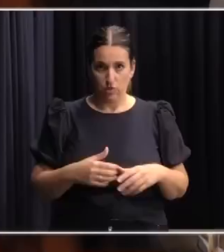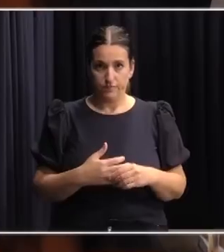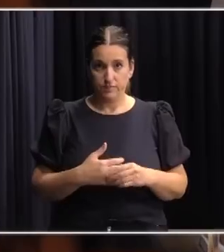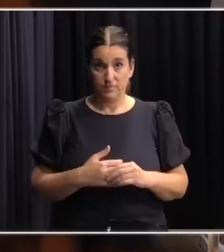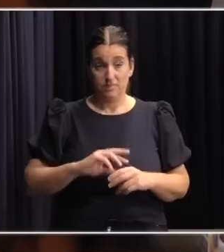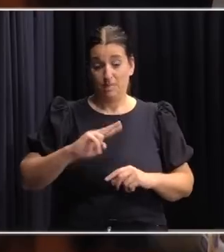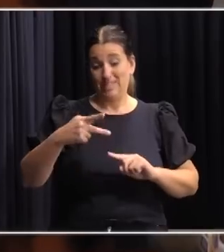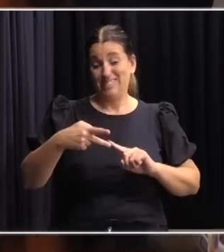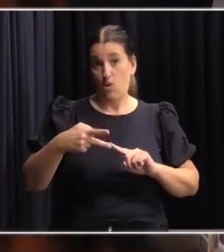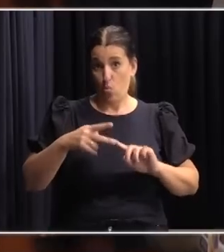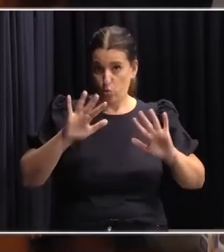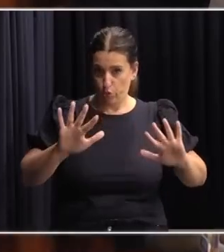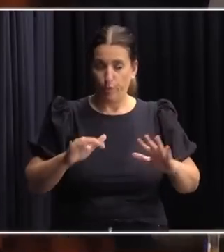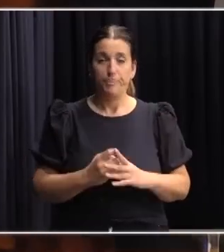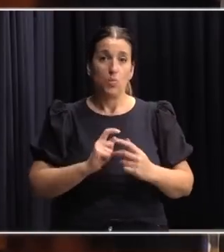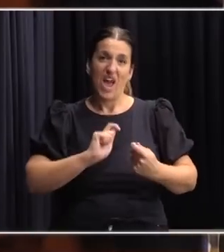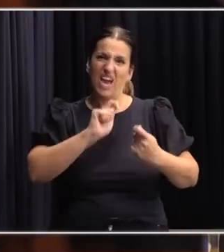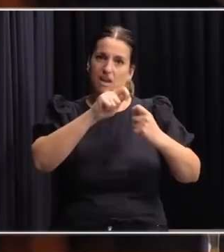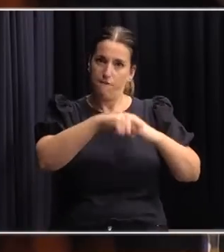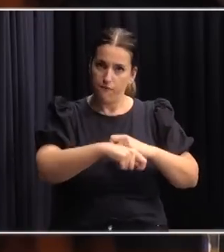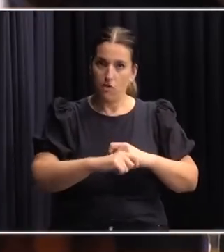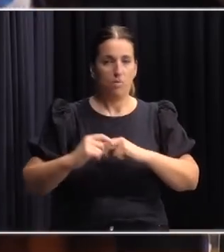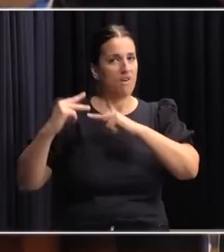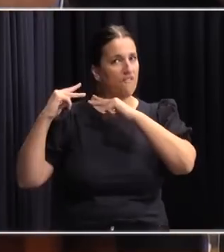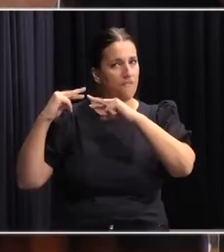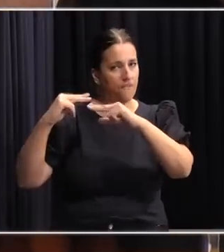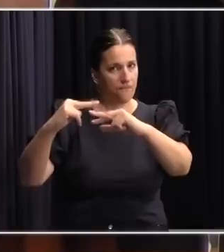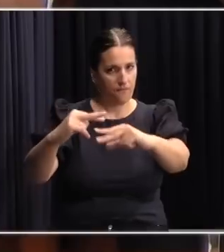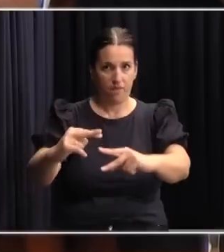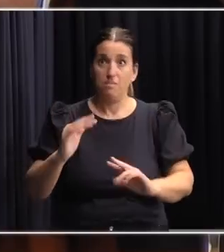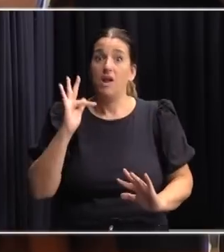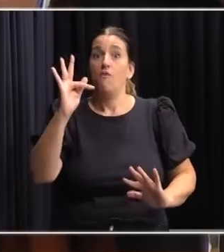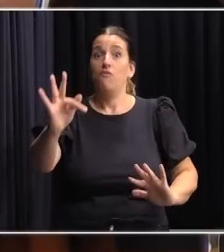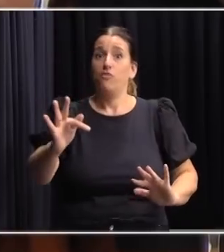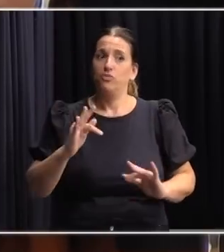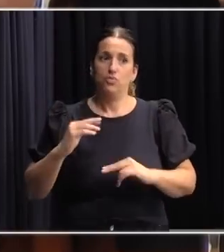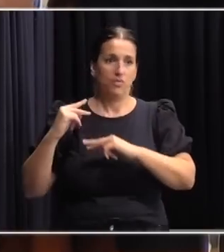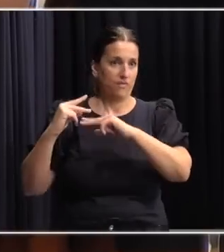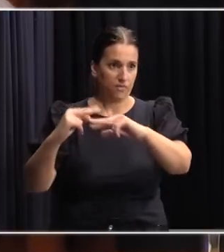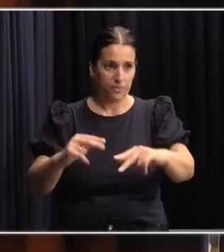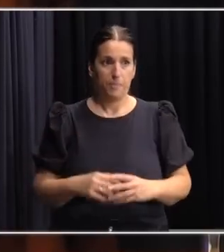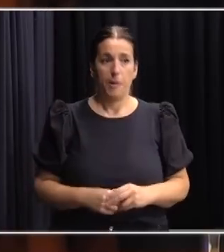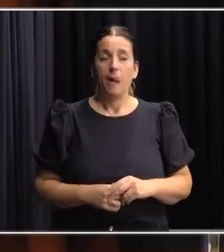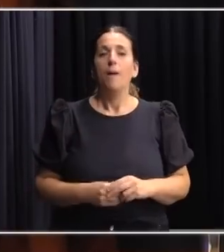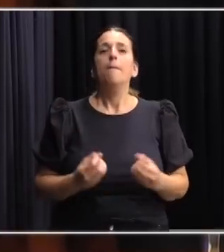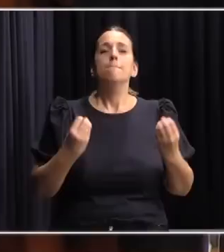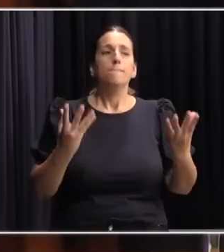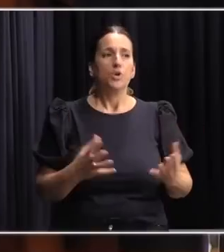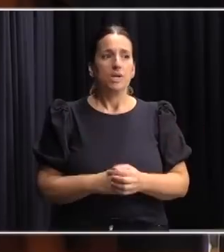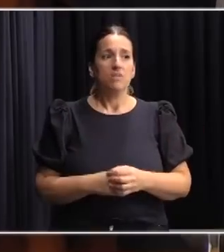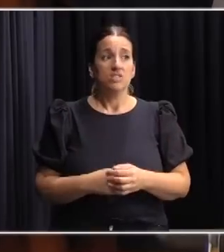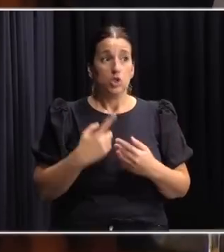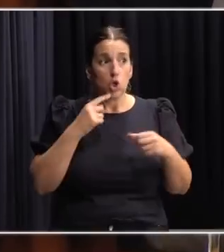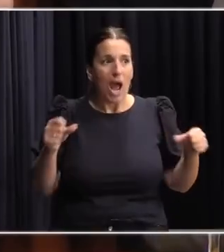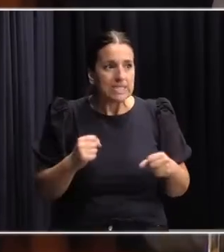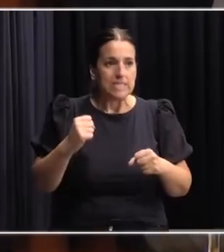Segundo, es una reforma sostenible en el tiempo. De nada serviría todo